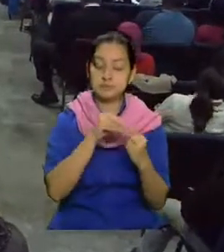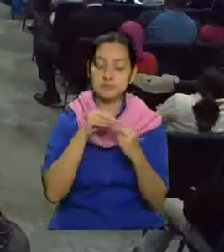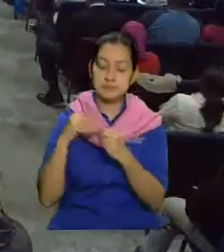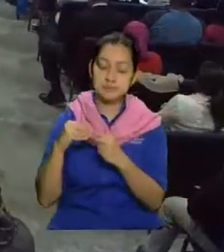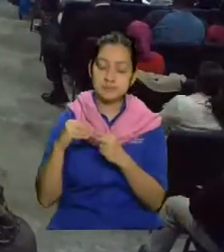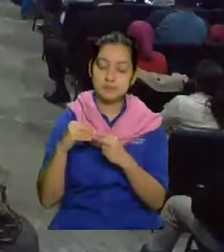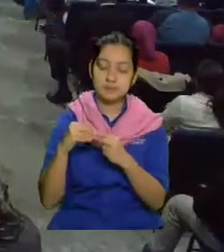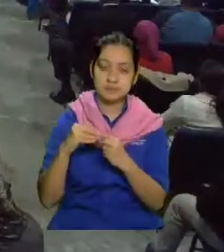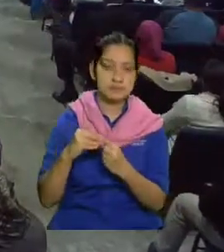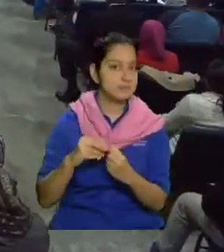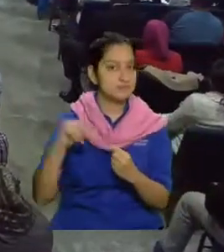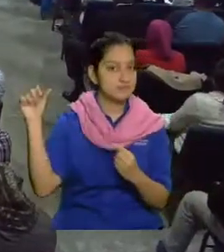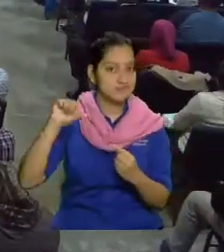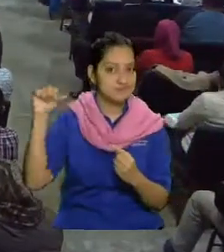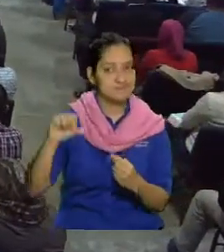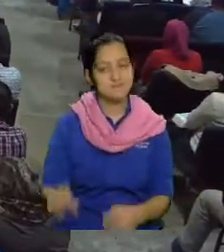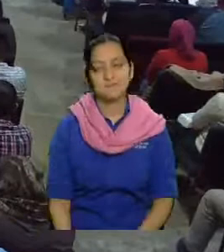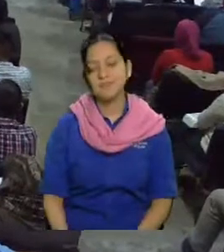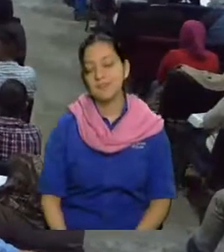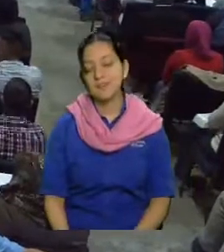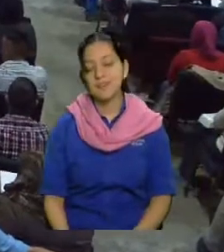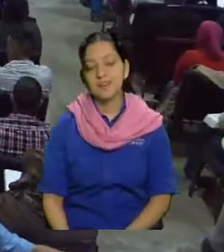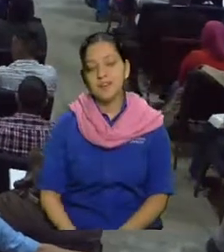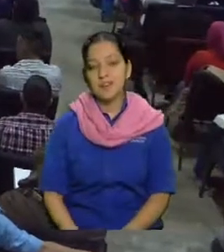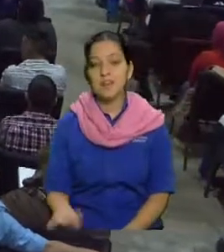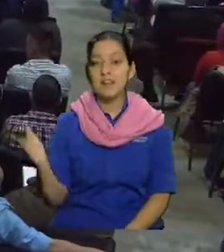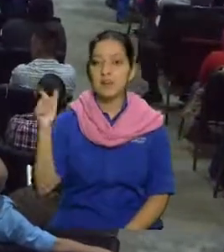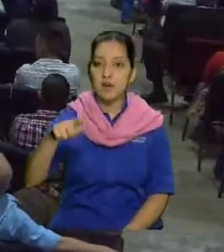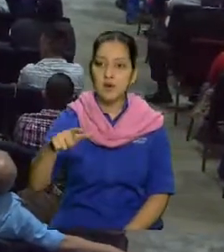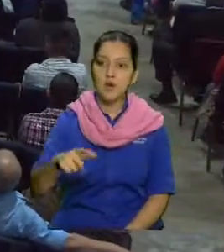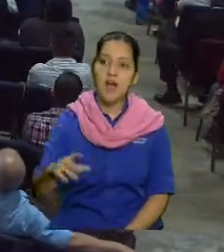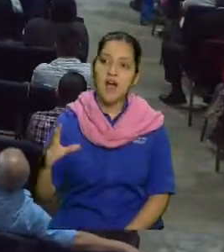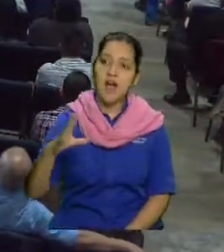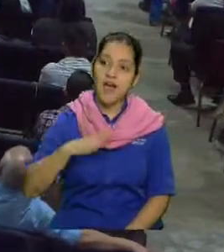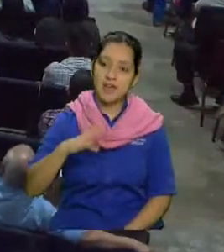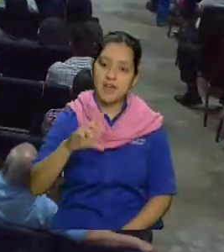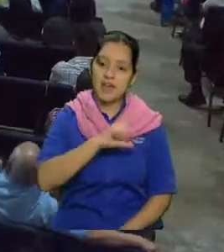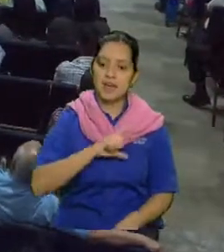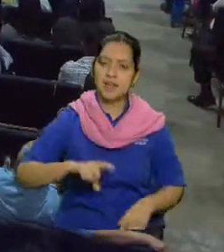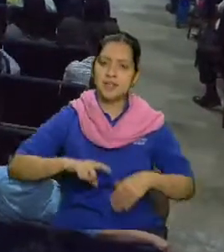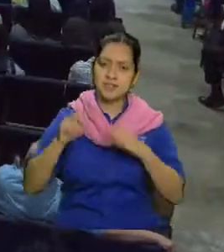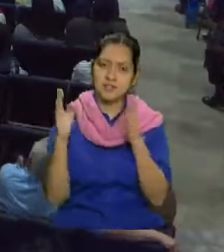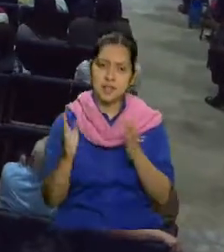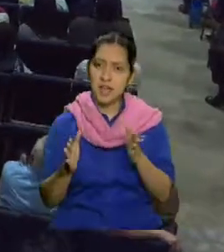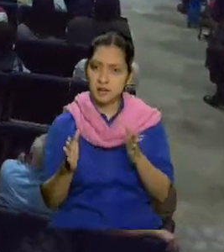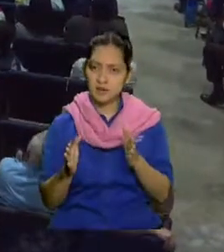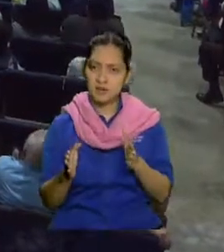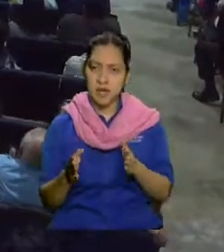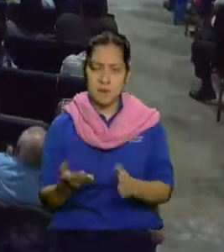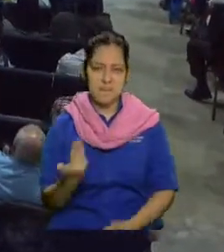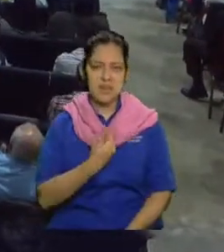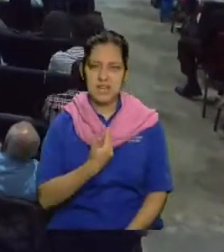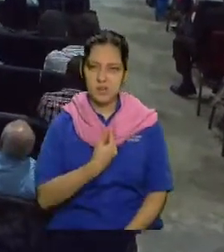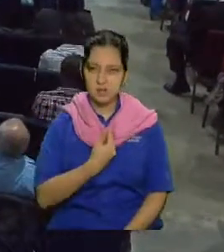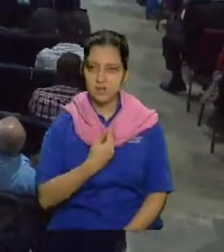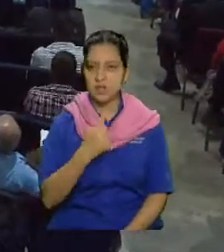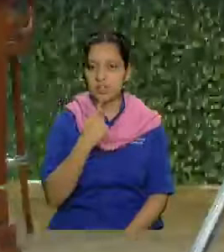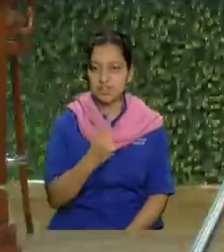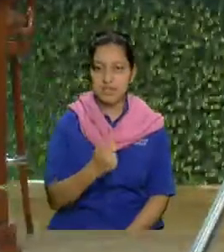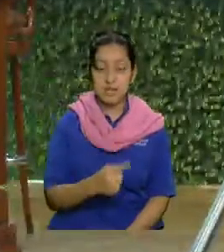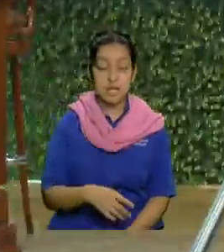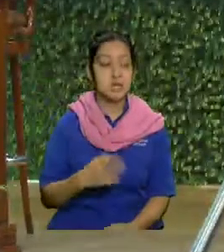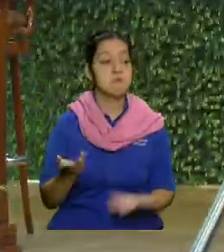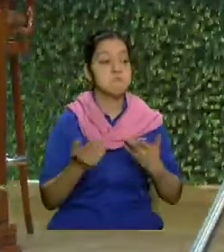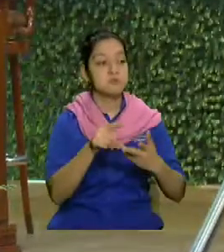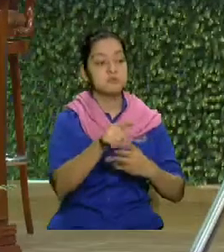Y todavía sí hay un montón de cristianos medio hipocritonas que cuando le dicen, ¿y cómo está su casa? ¡Perfecto, hermano! Yo no